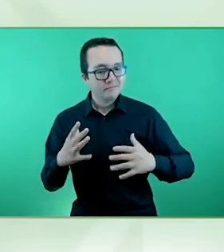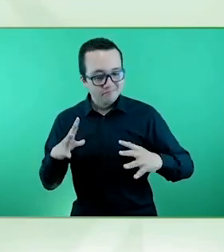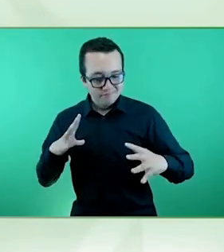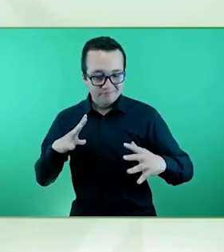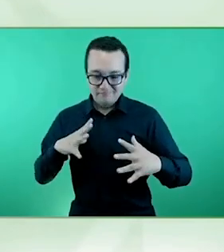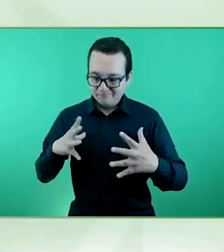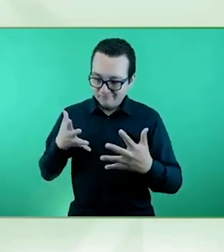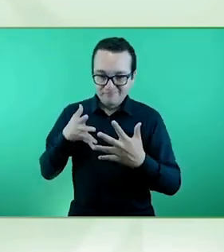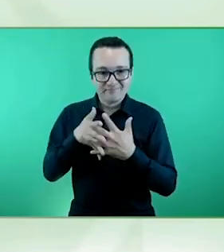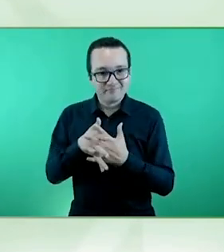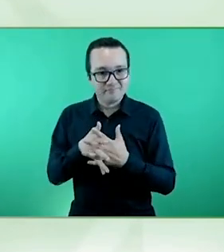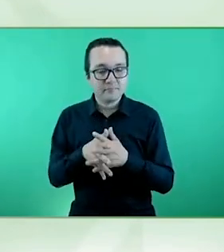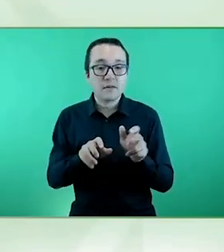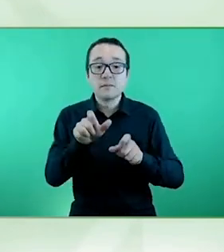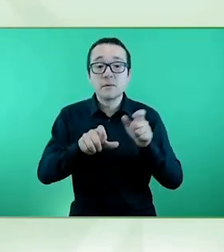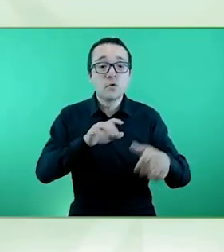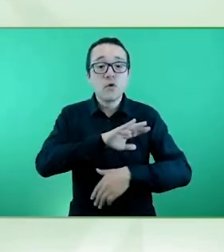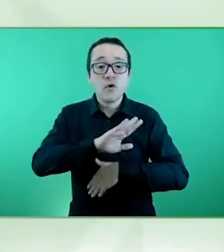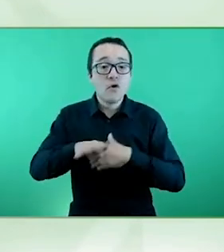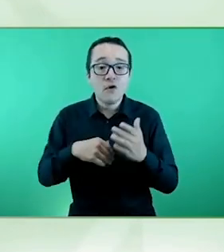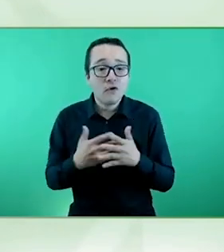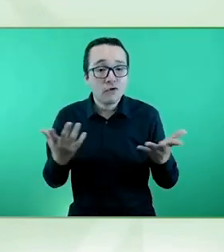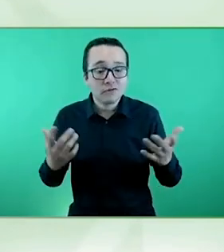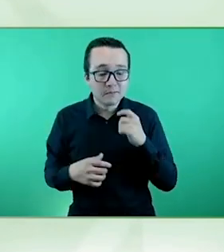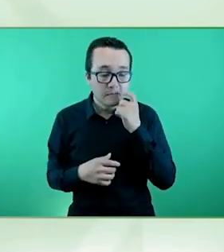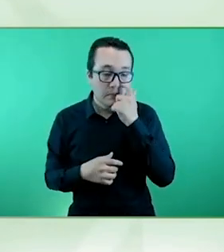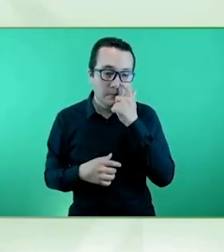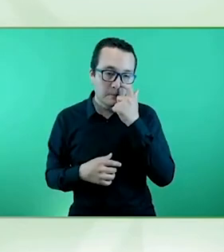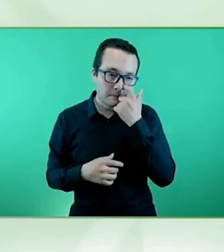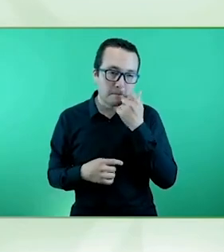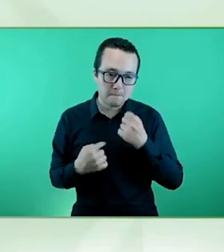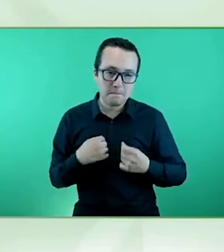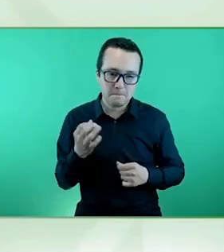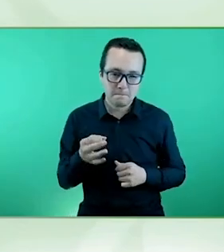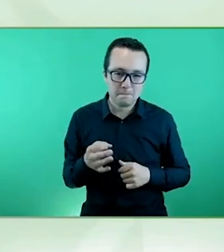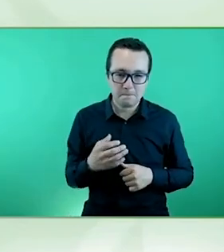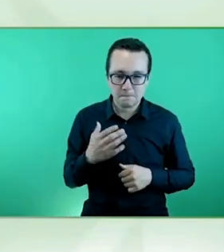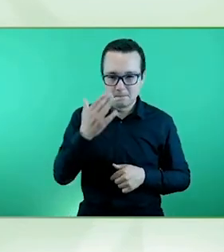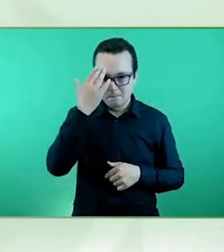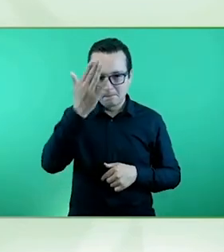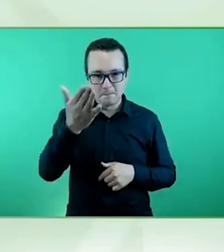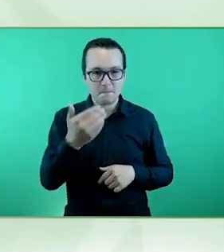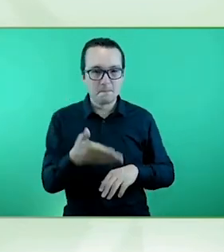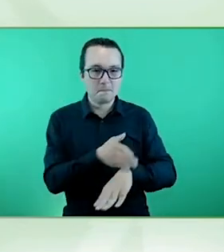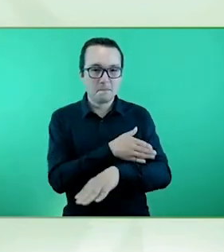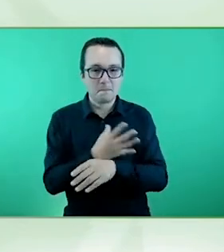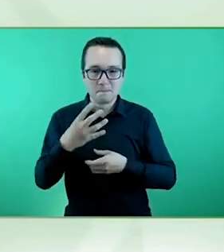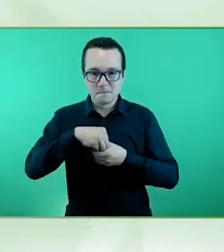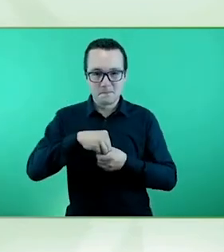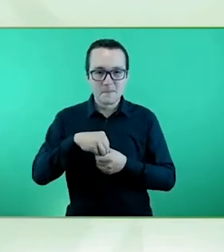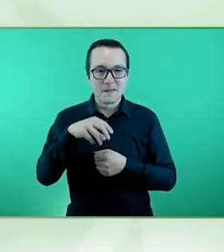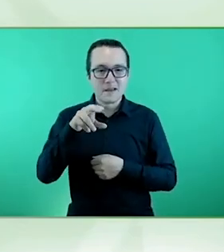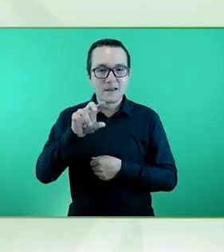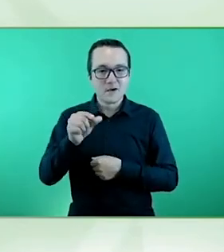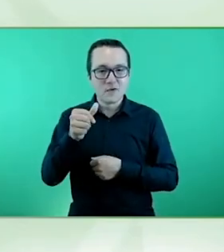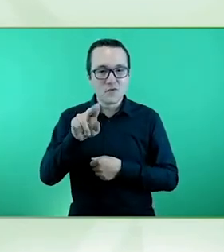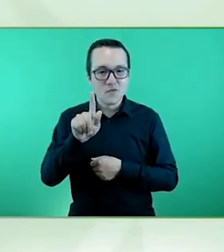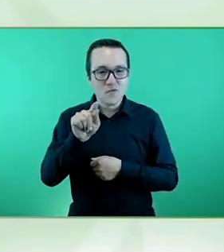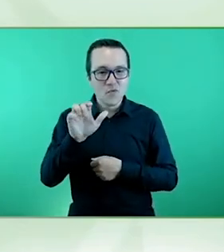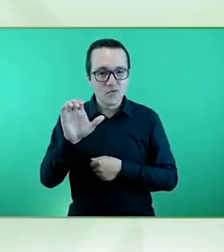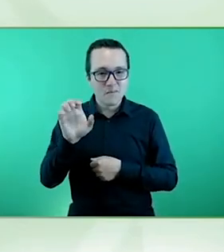Y yo siempre, y además en los ejemplos que habéis pasado del Instituto Guzmán, siempre hablo de